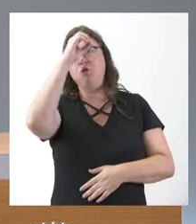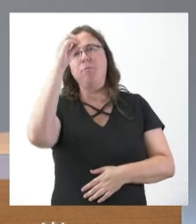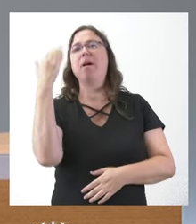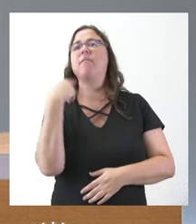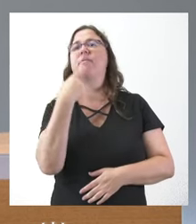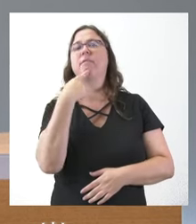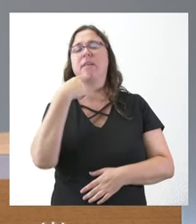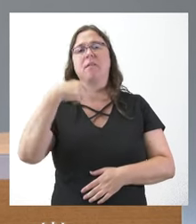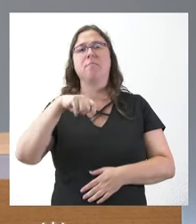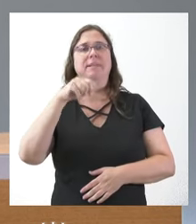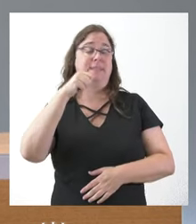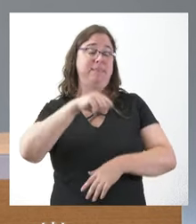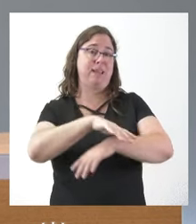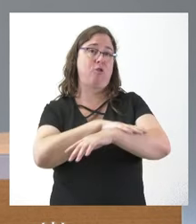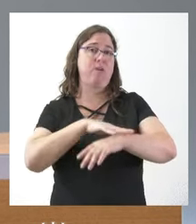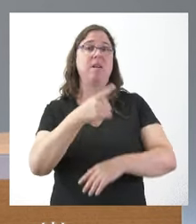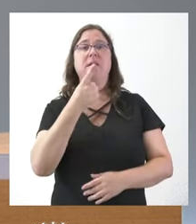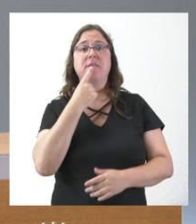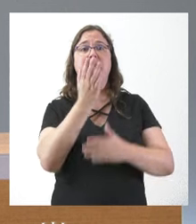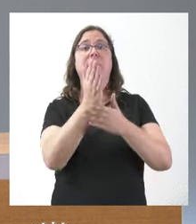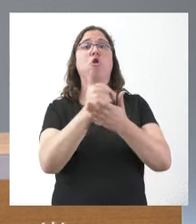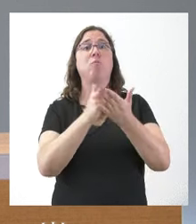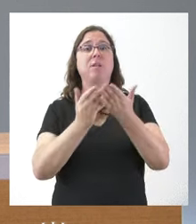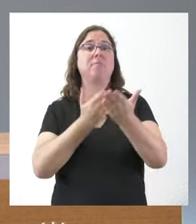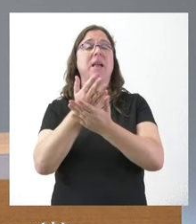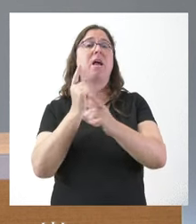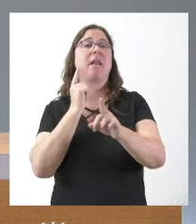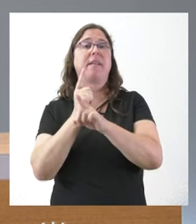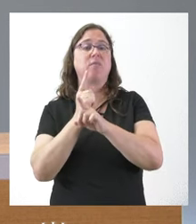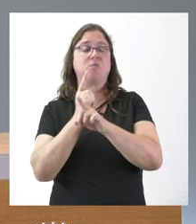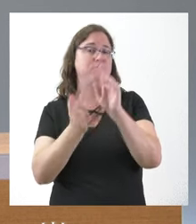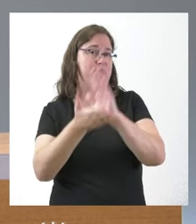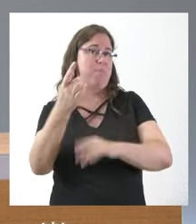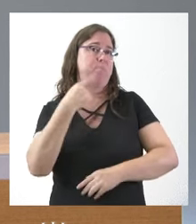presidente del Gobierno, que, bueno, vaticinó que las comunidades que presentaron ese recurso lo iban a perder.